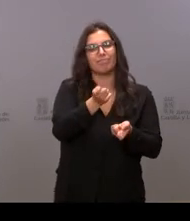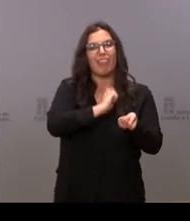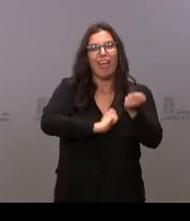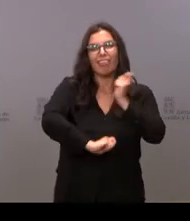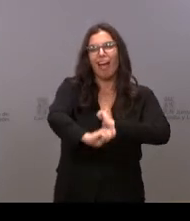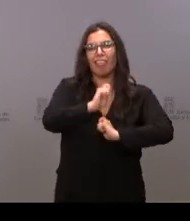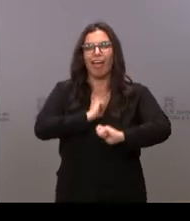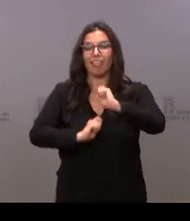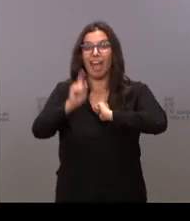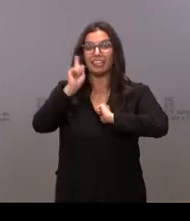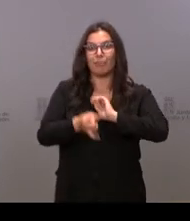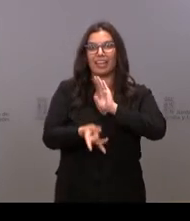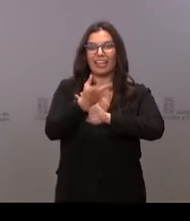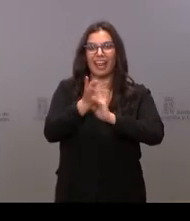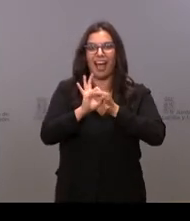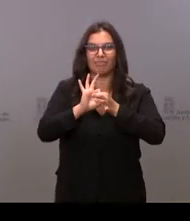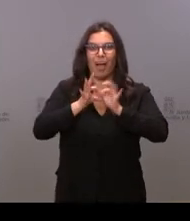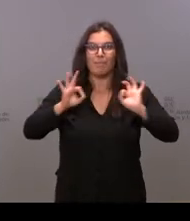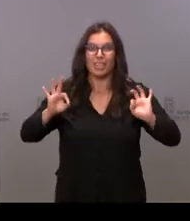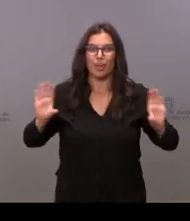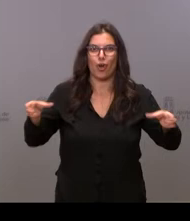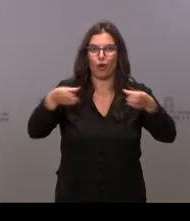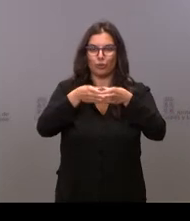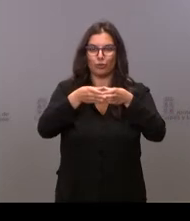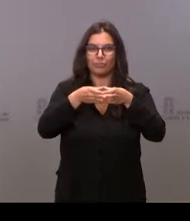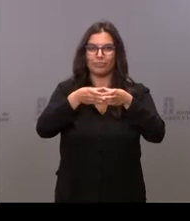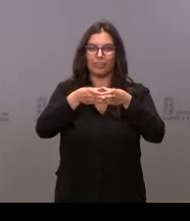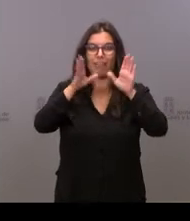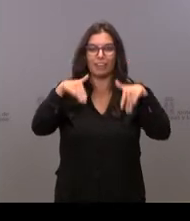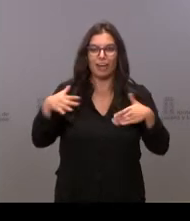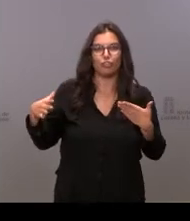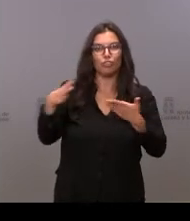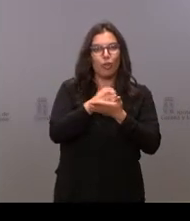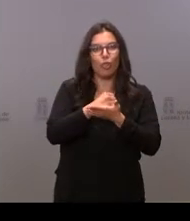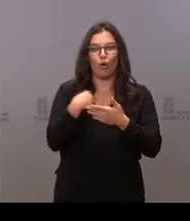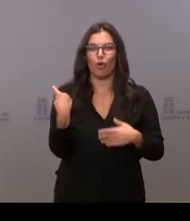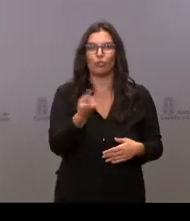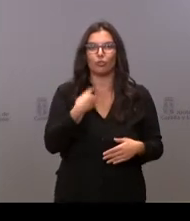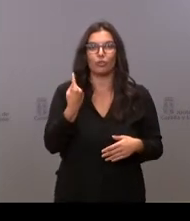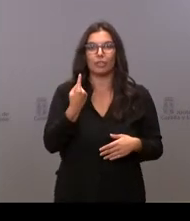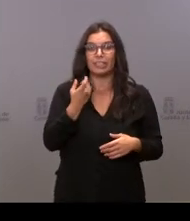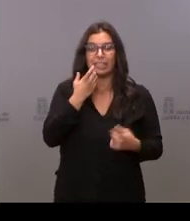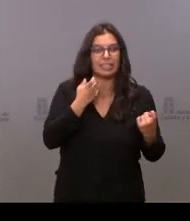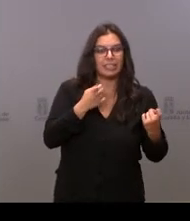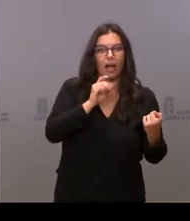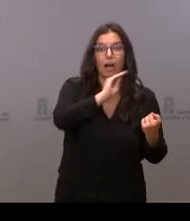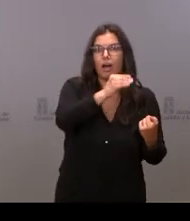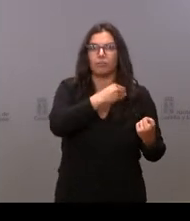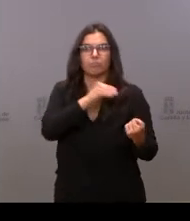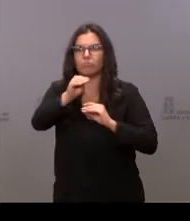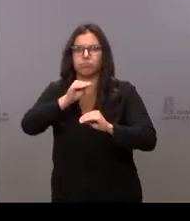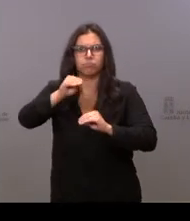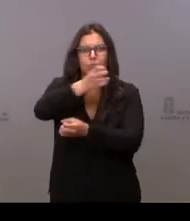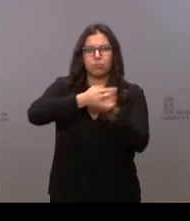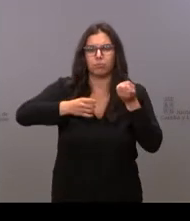círculo de amigos que te haces, que estamos todos, nada que necesitamos o nada que nos